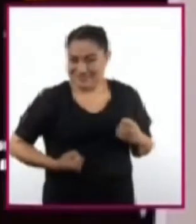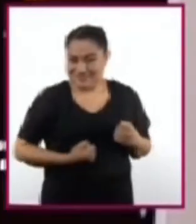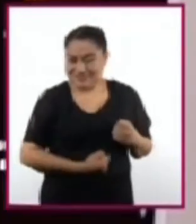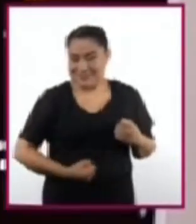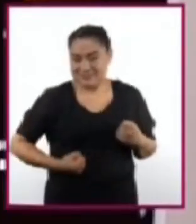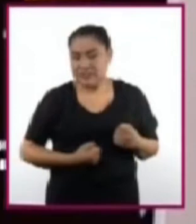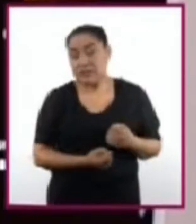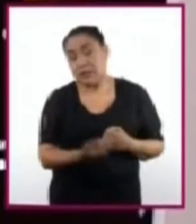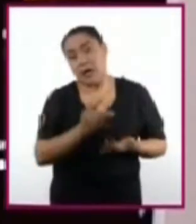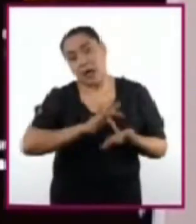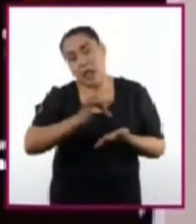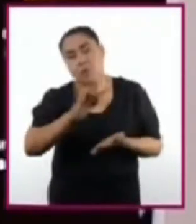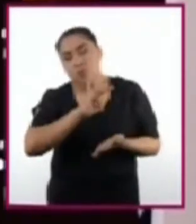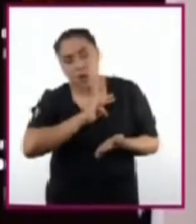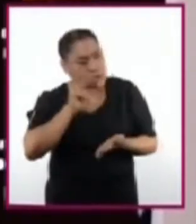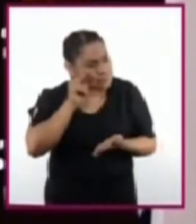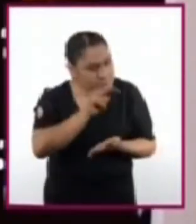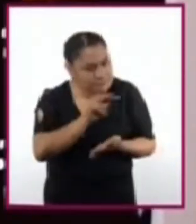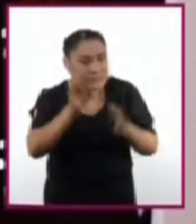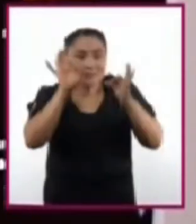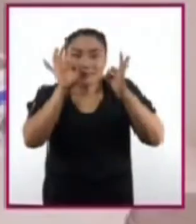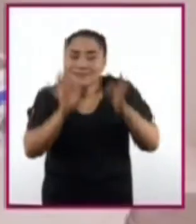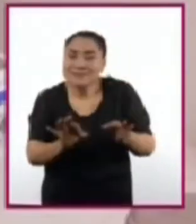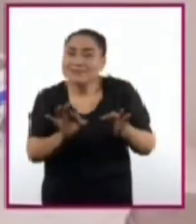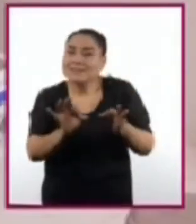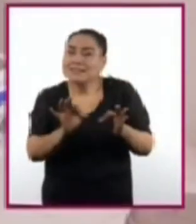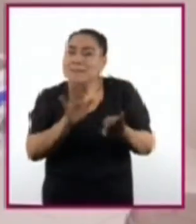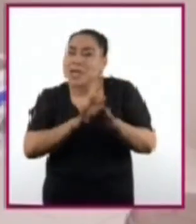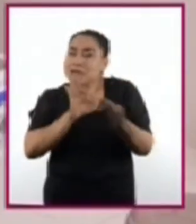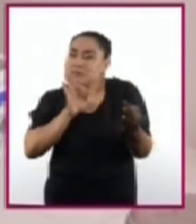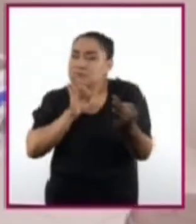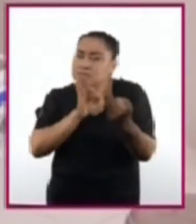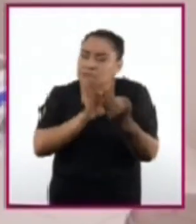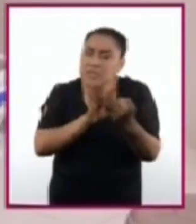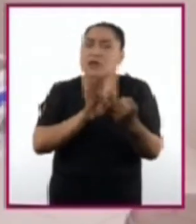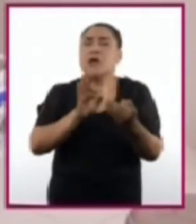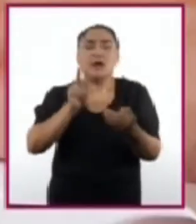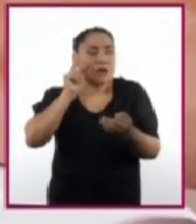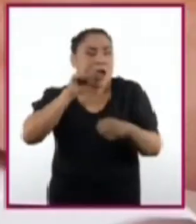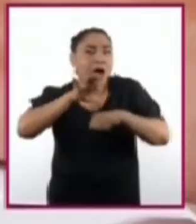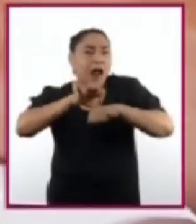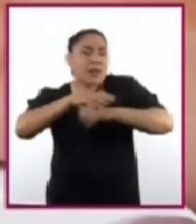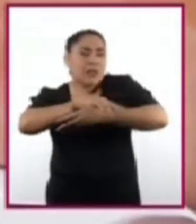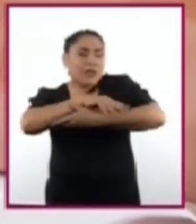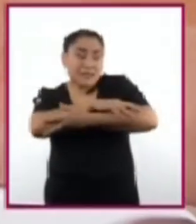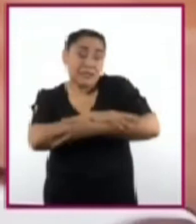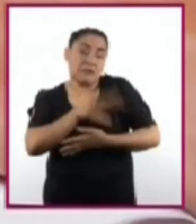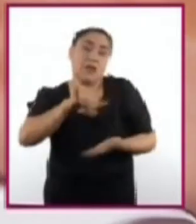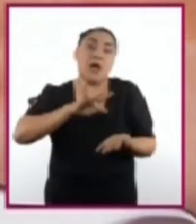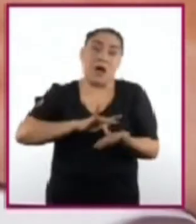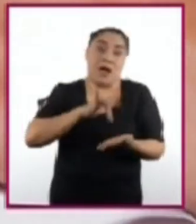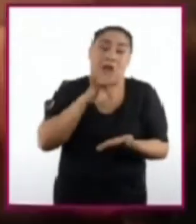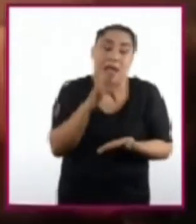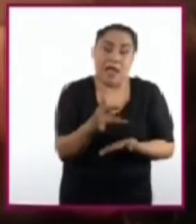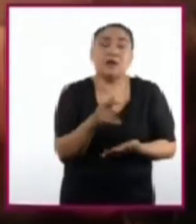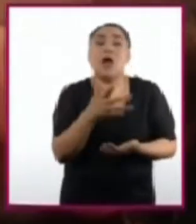permite obtener imágenes en tiempo real y observar los tejidos blandos. Esto último gracias a que utiliza ondas sonoras